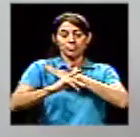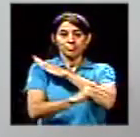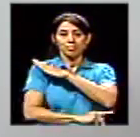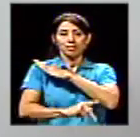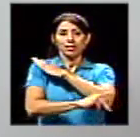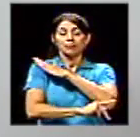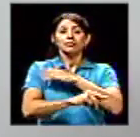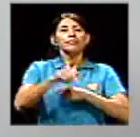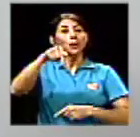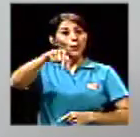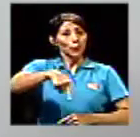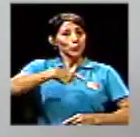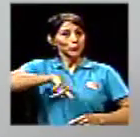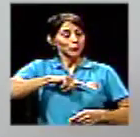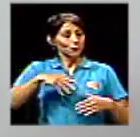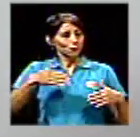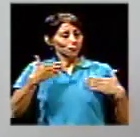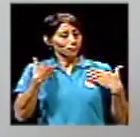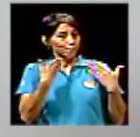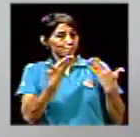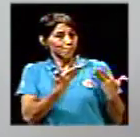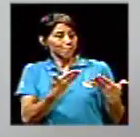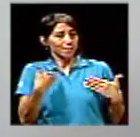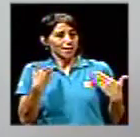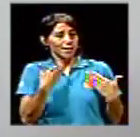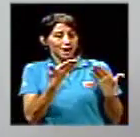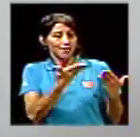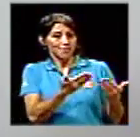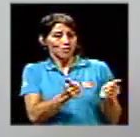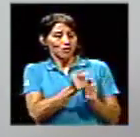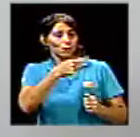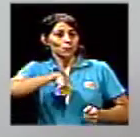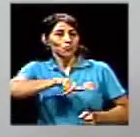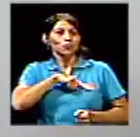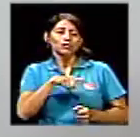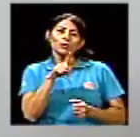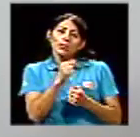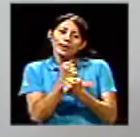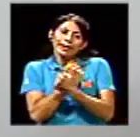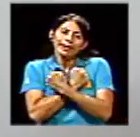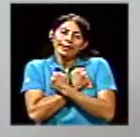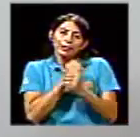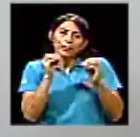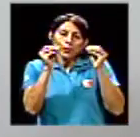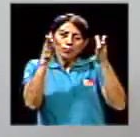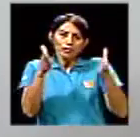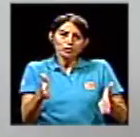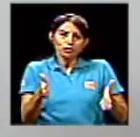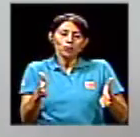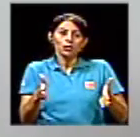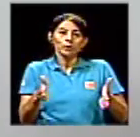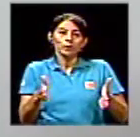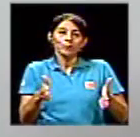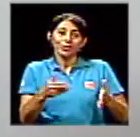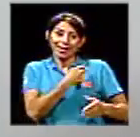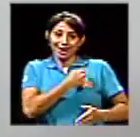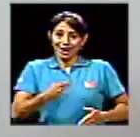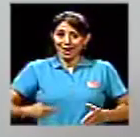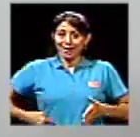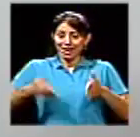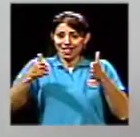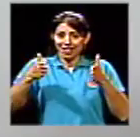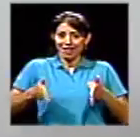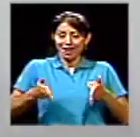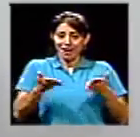placer de tener con nosotros a un querido profesor herediano de